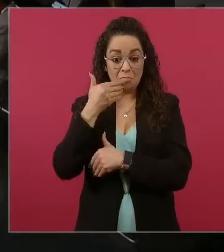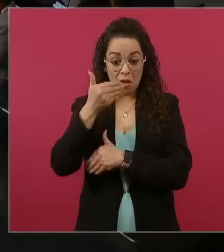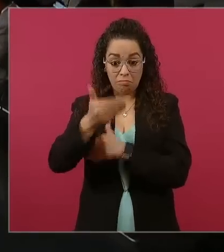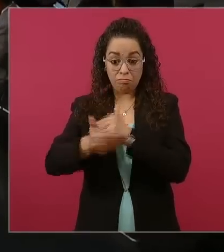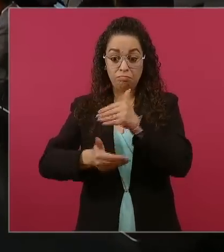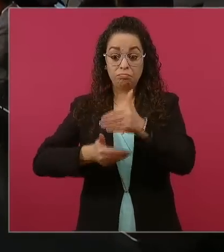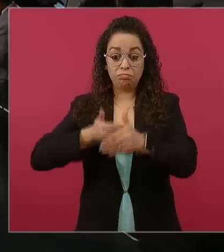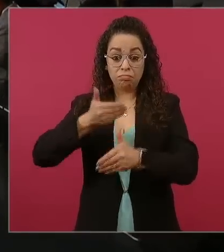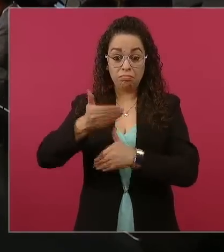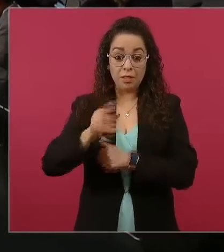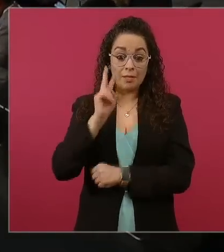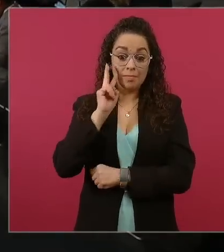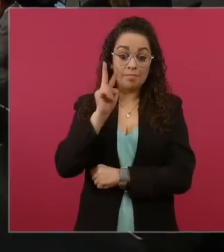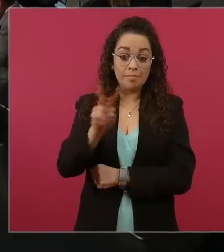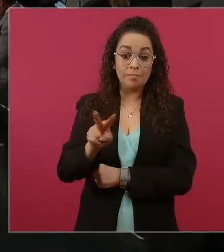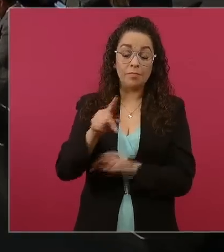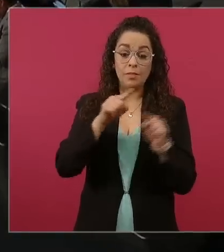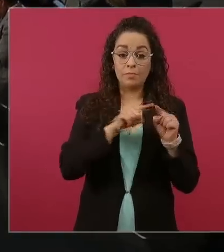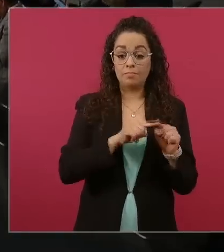miren esto,